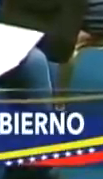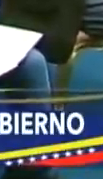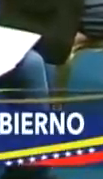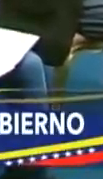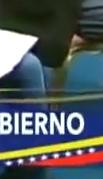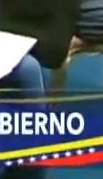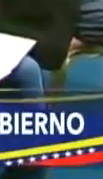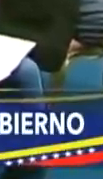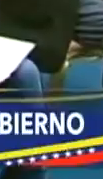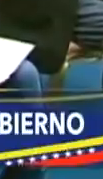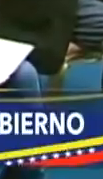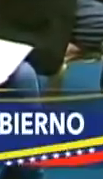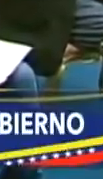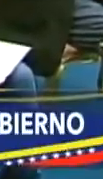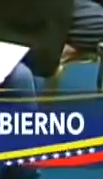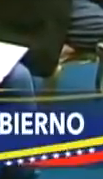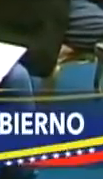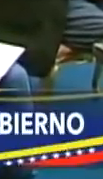Delcy Rodríguez.